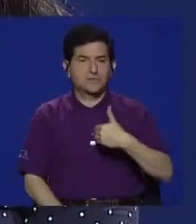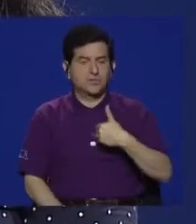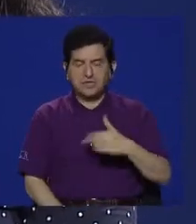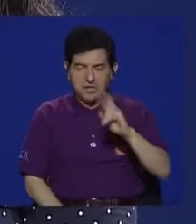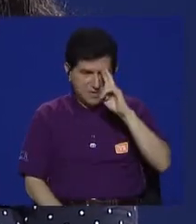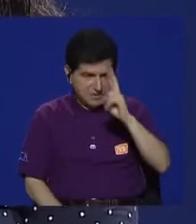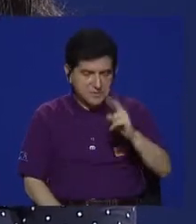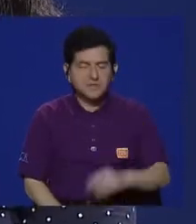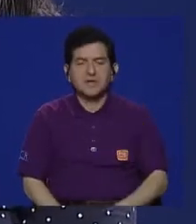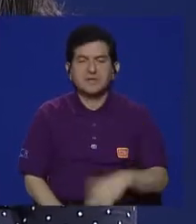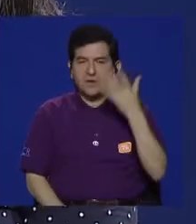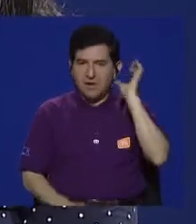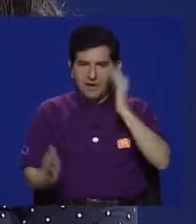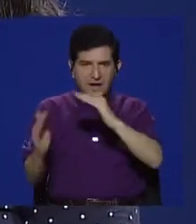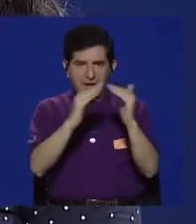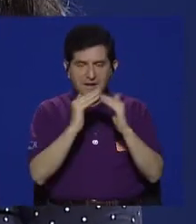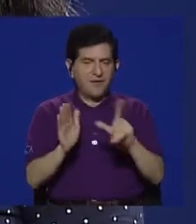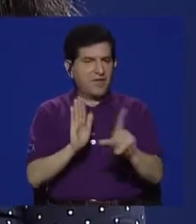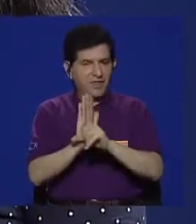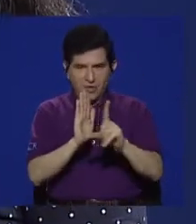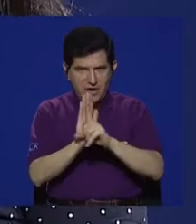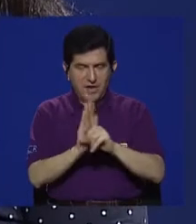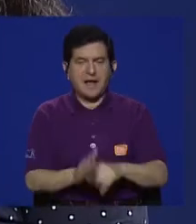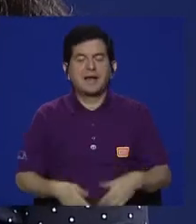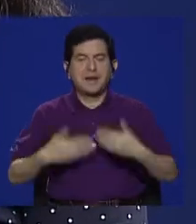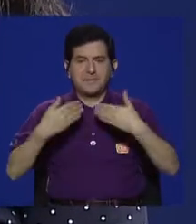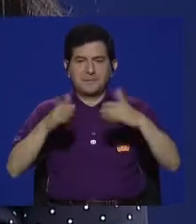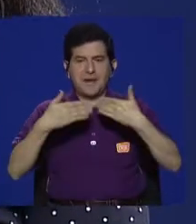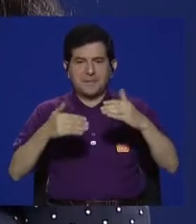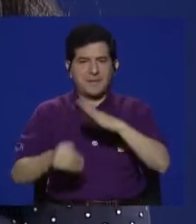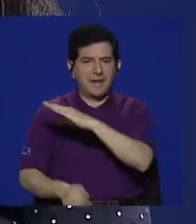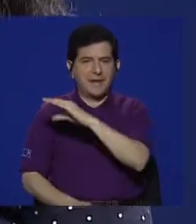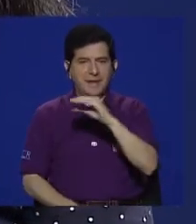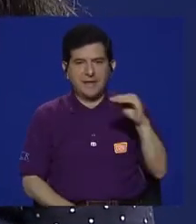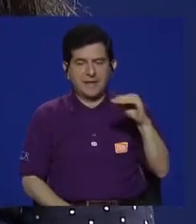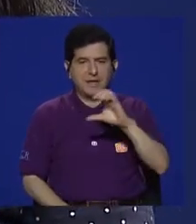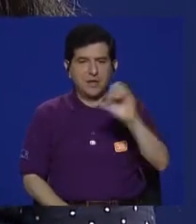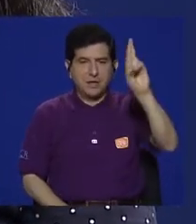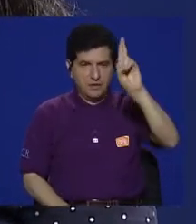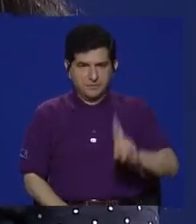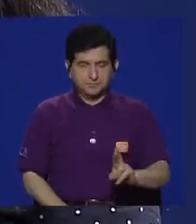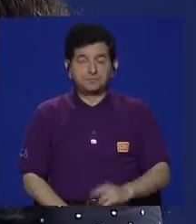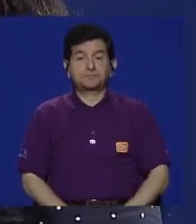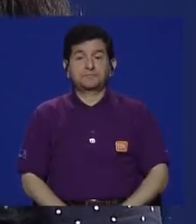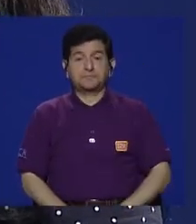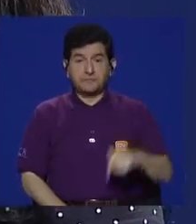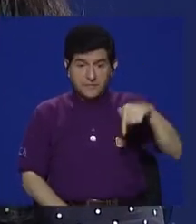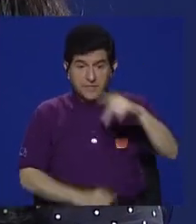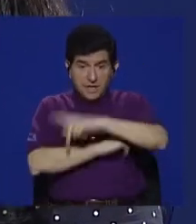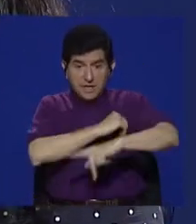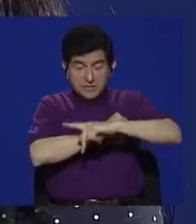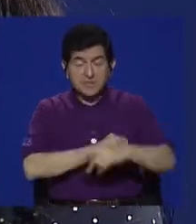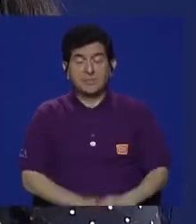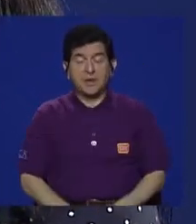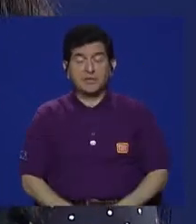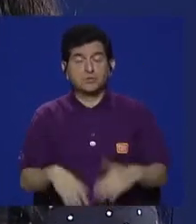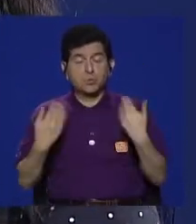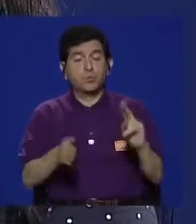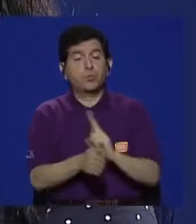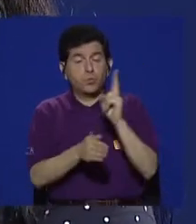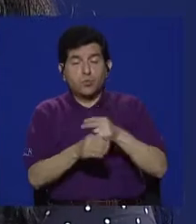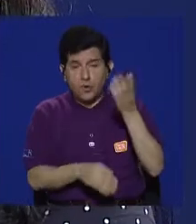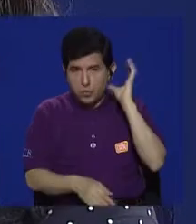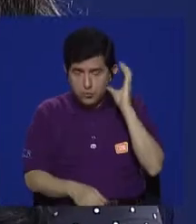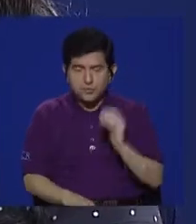Latinoamérica que no reconocen las radios comunitarias legalmente son Panamá y Costa Rica. Y siendo Costa Rica un país altamente